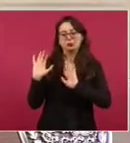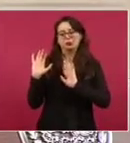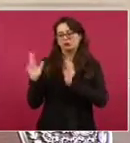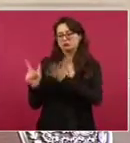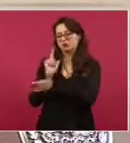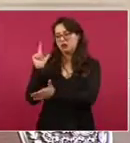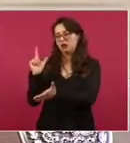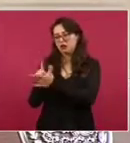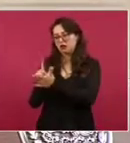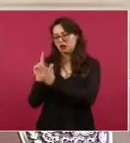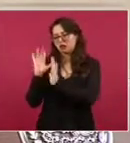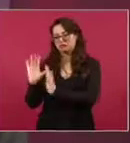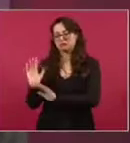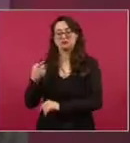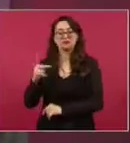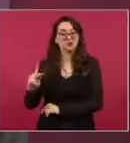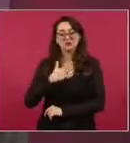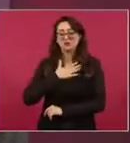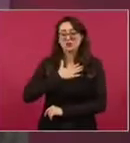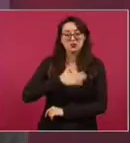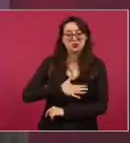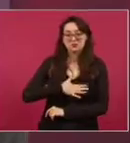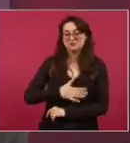Esa es una asignatura pendiente.